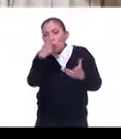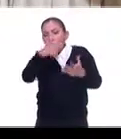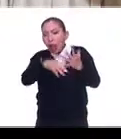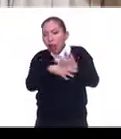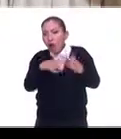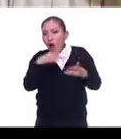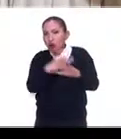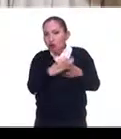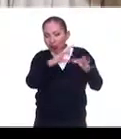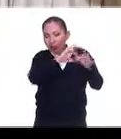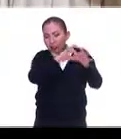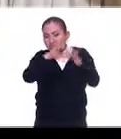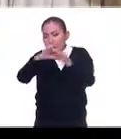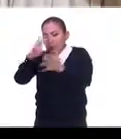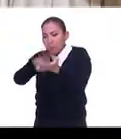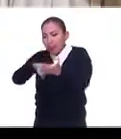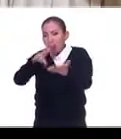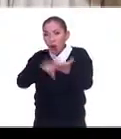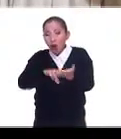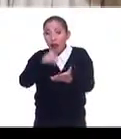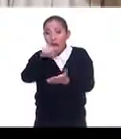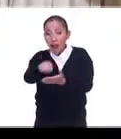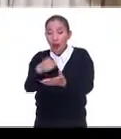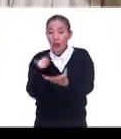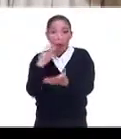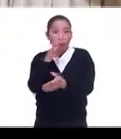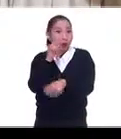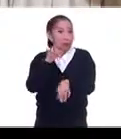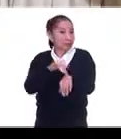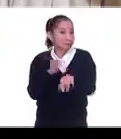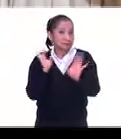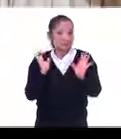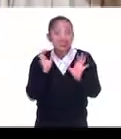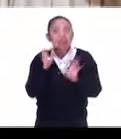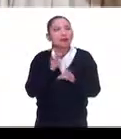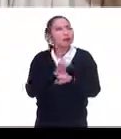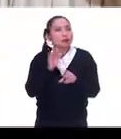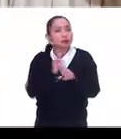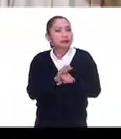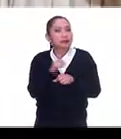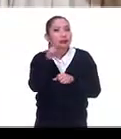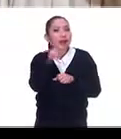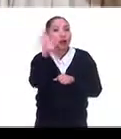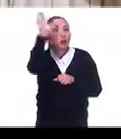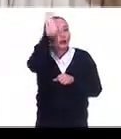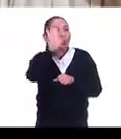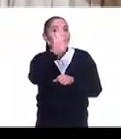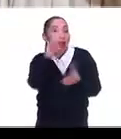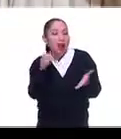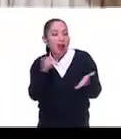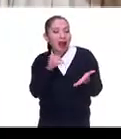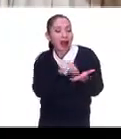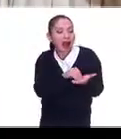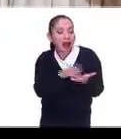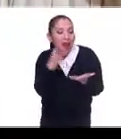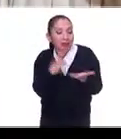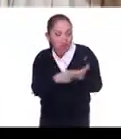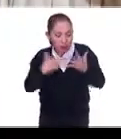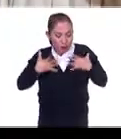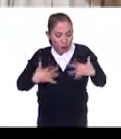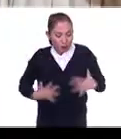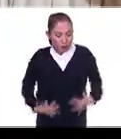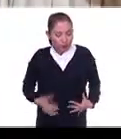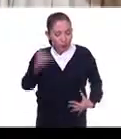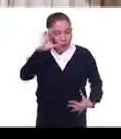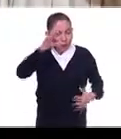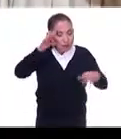de la cadena de valor que sería un valor intangible, que es la cultura. Lo que se imprime de la cultura